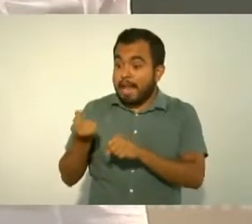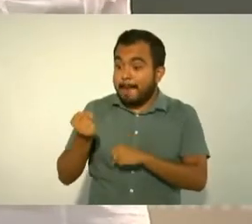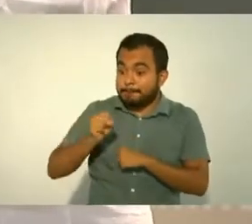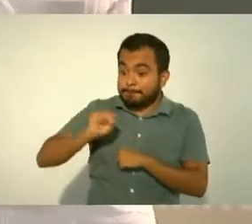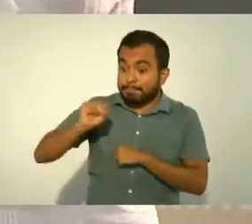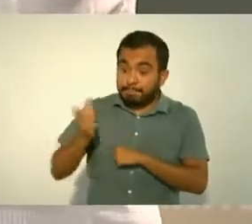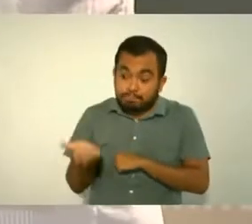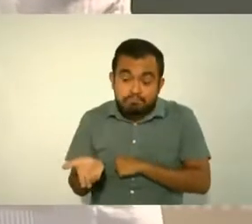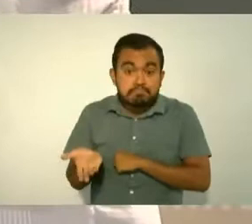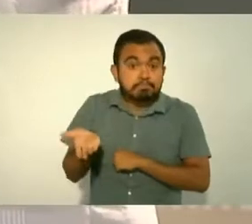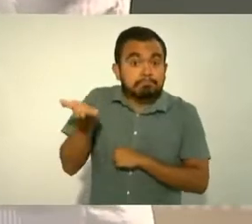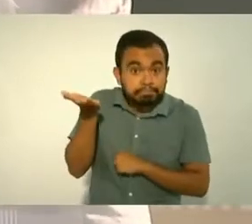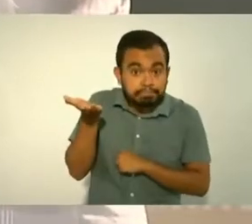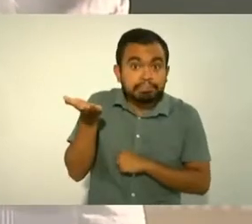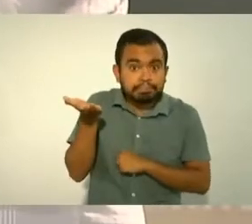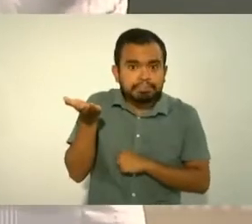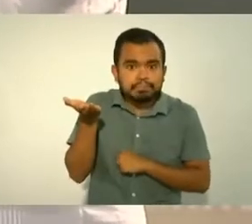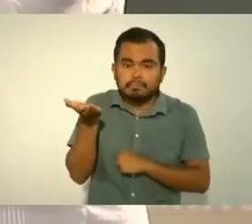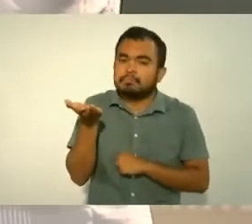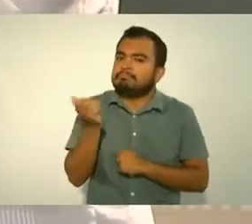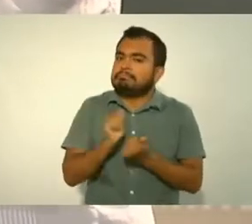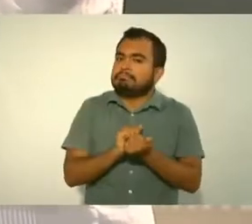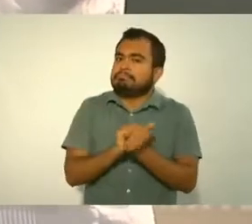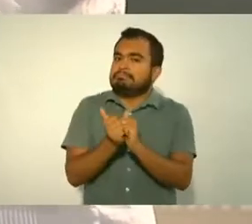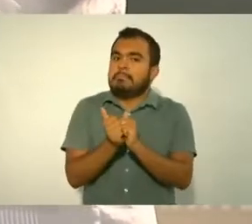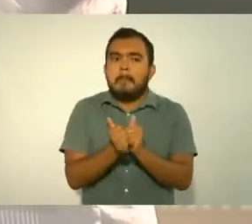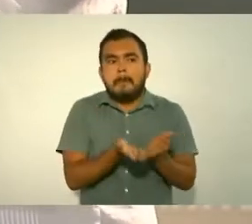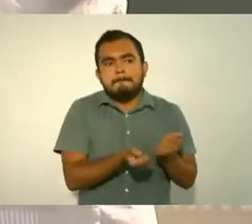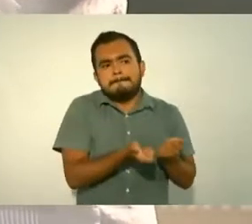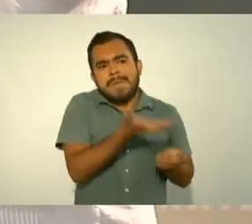se desata todo